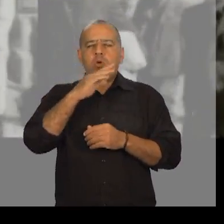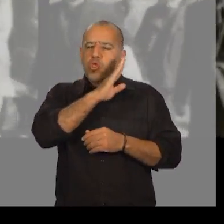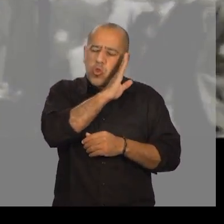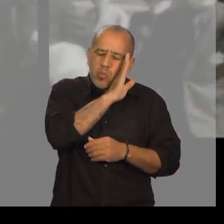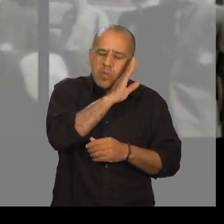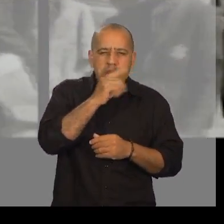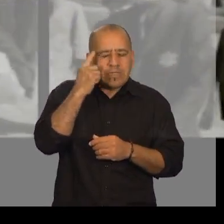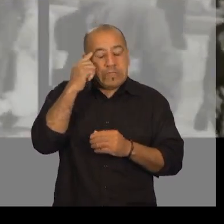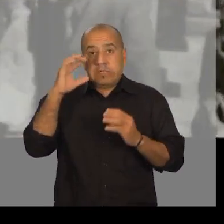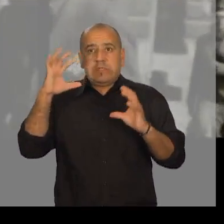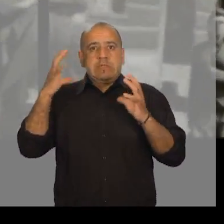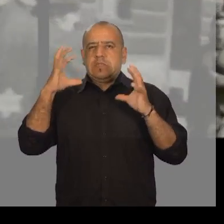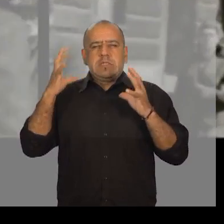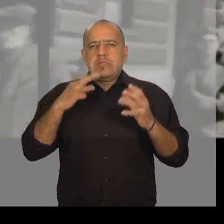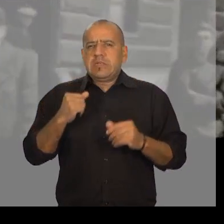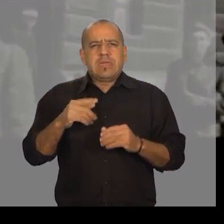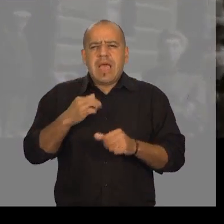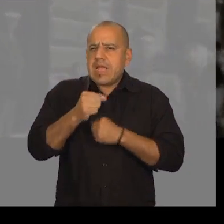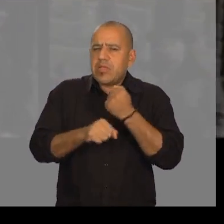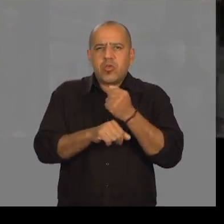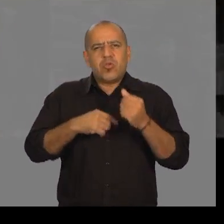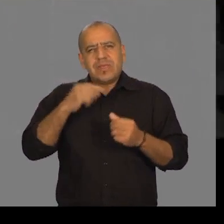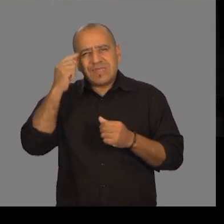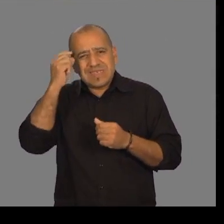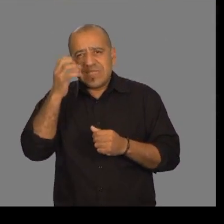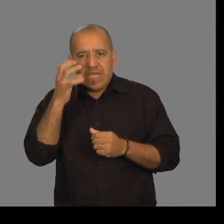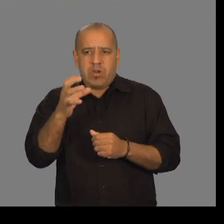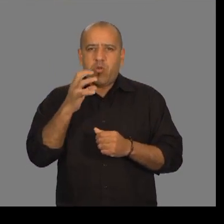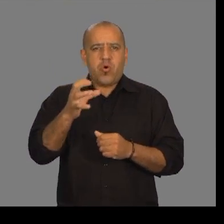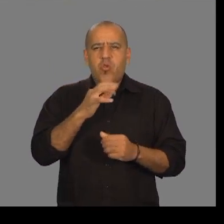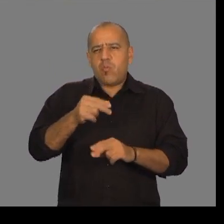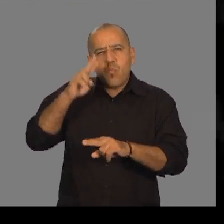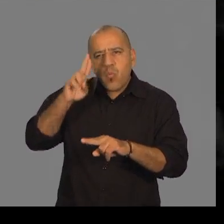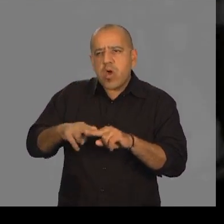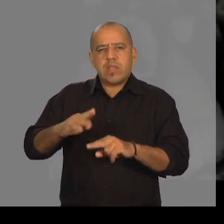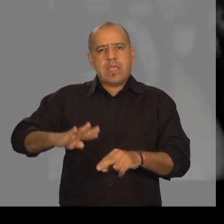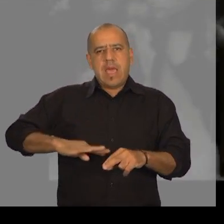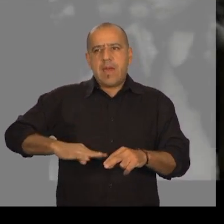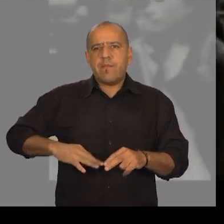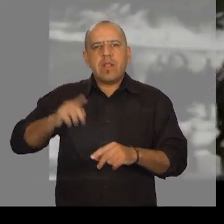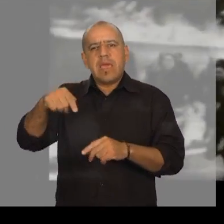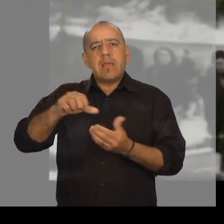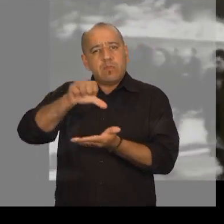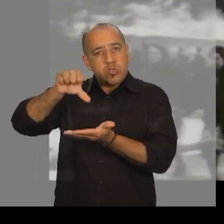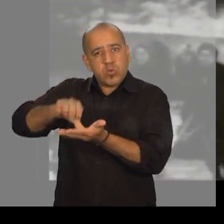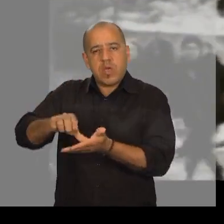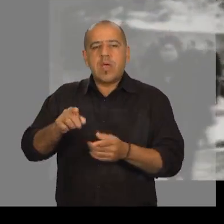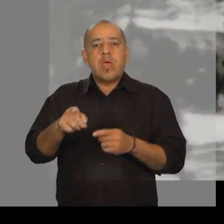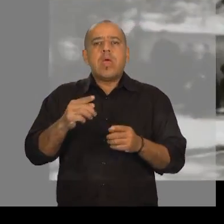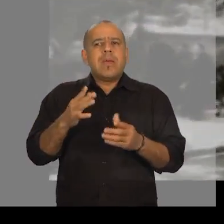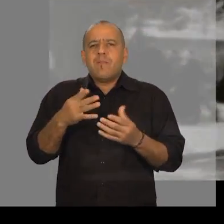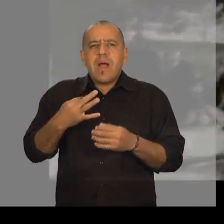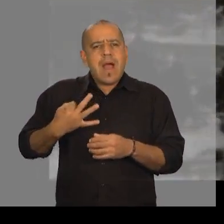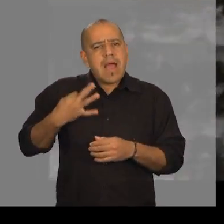Cinco años infernales de terror, miedo y hambre en el gueto de Lotz, mi ciudad natal. Otro año